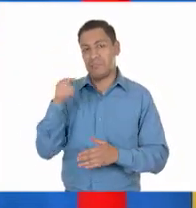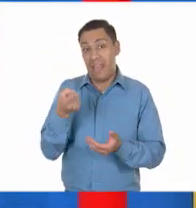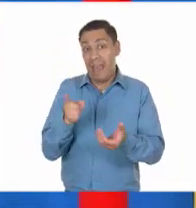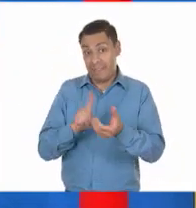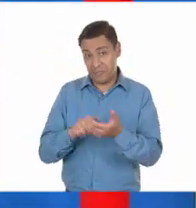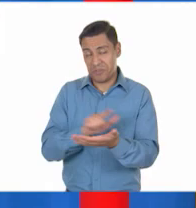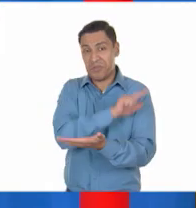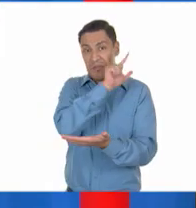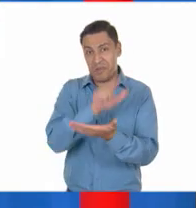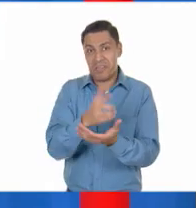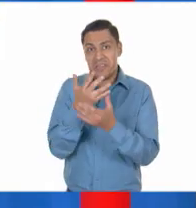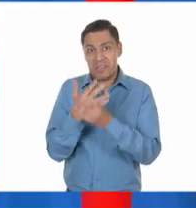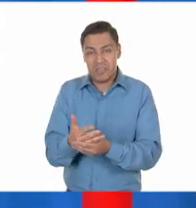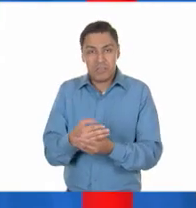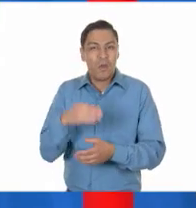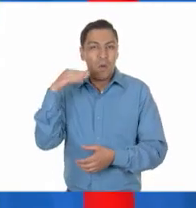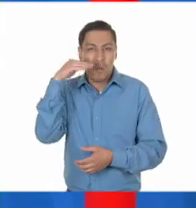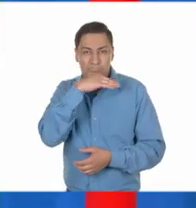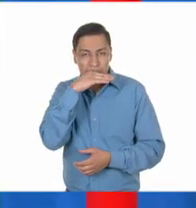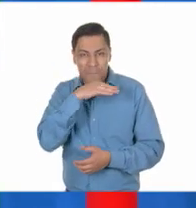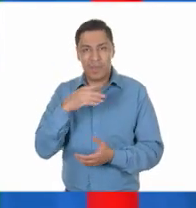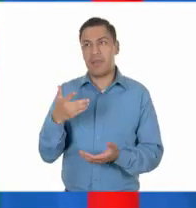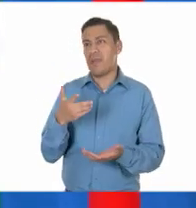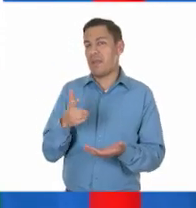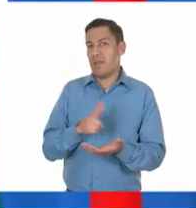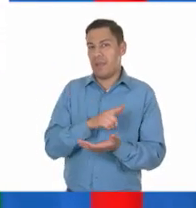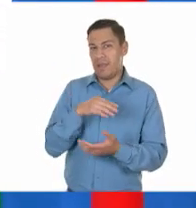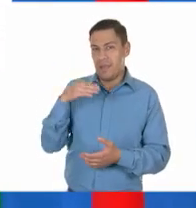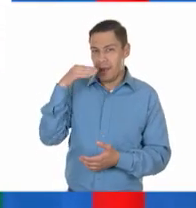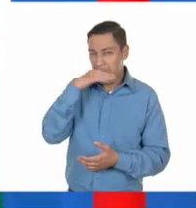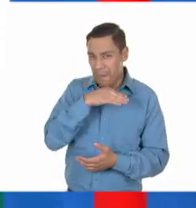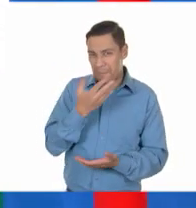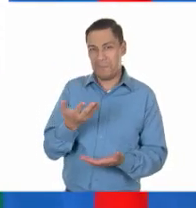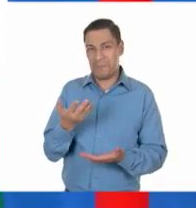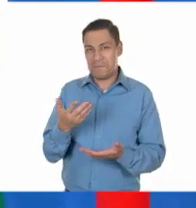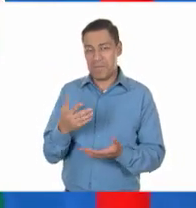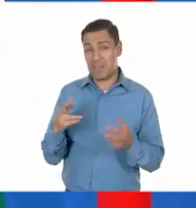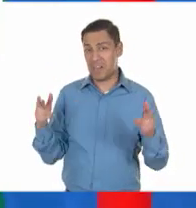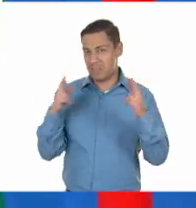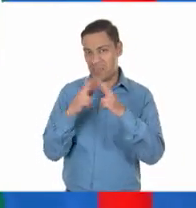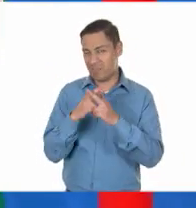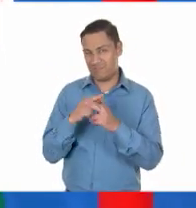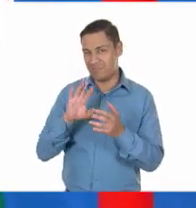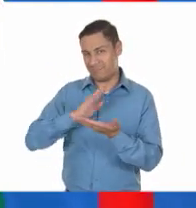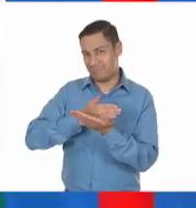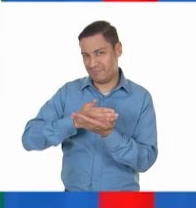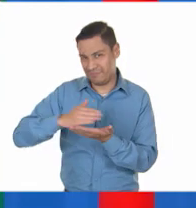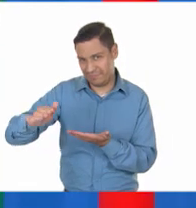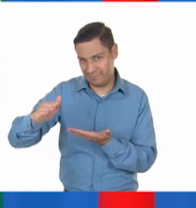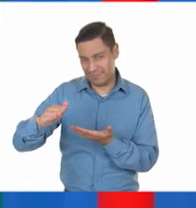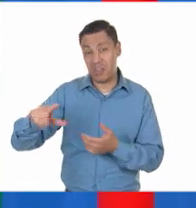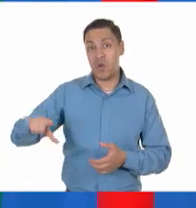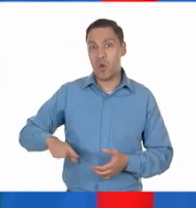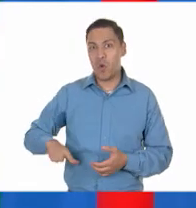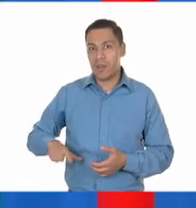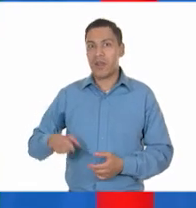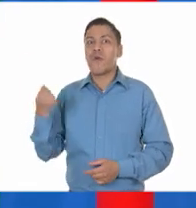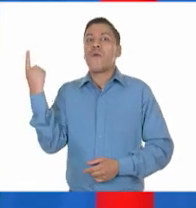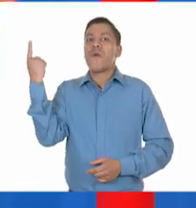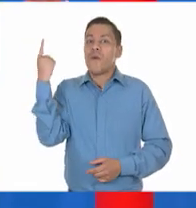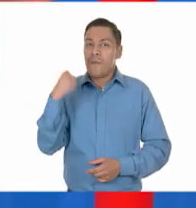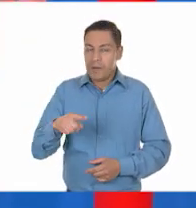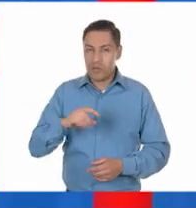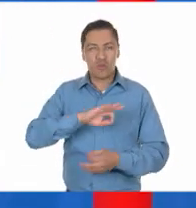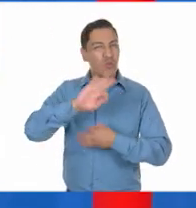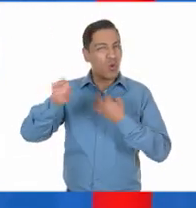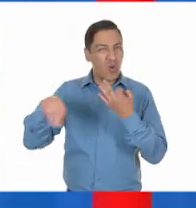que la educación sea laica, obligatoria y gratuita. De esa forma, el Estado adquiere la obligación de garantizar que